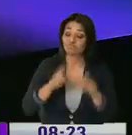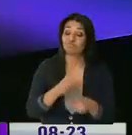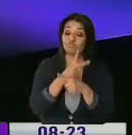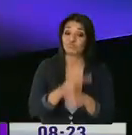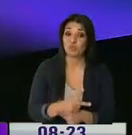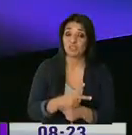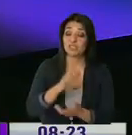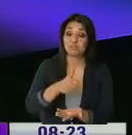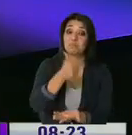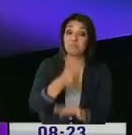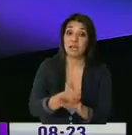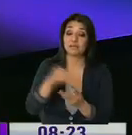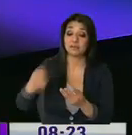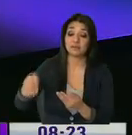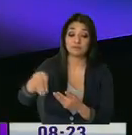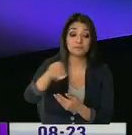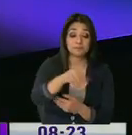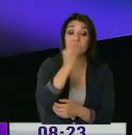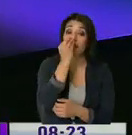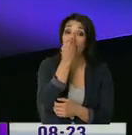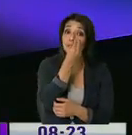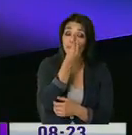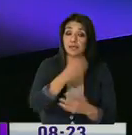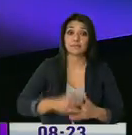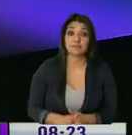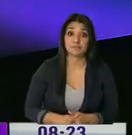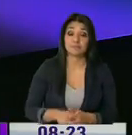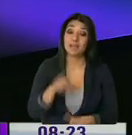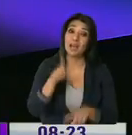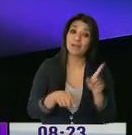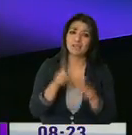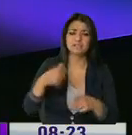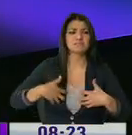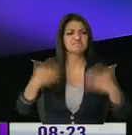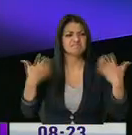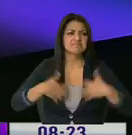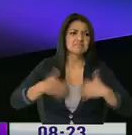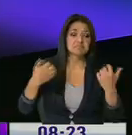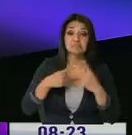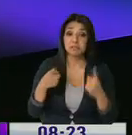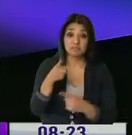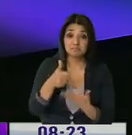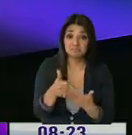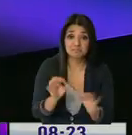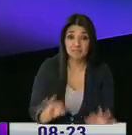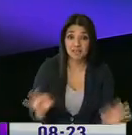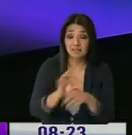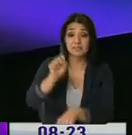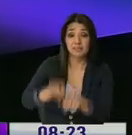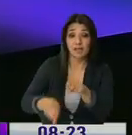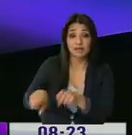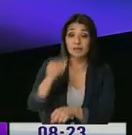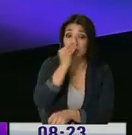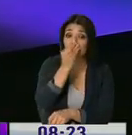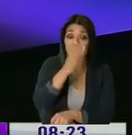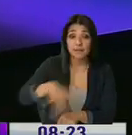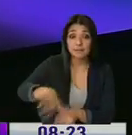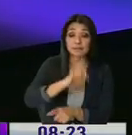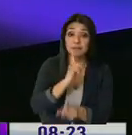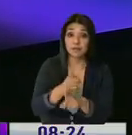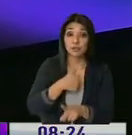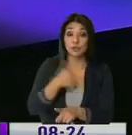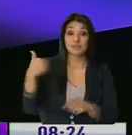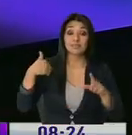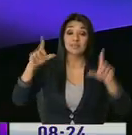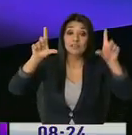jardineras. Yo estoy totalmente de acuerdo. Hay muchas veces que somos muy buenos protestones y no hacemos nada y dañamos las plantitas. Es más, yo tengo una fotito